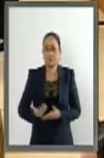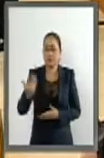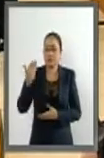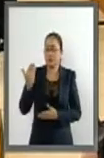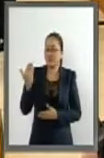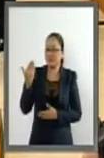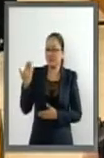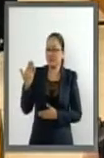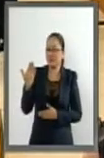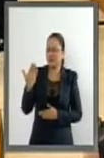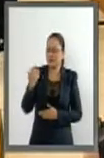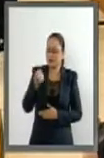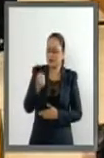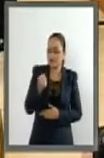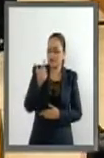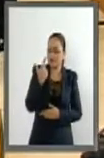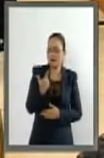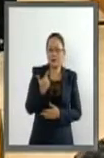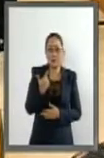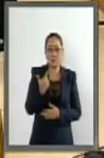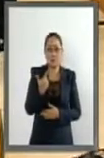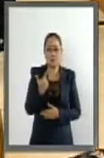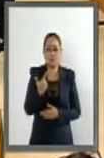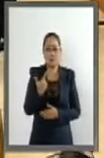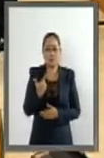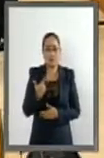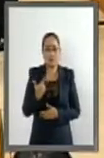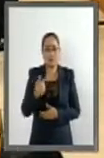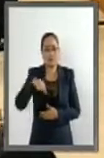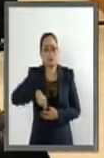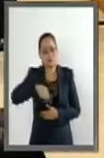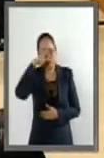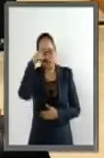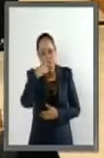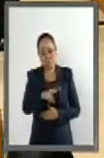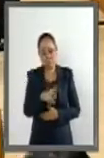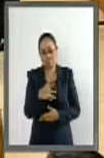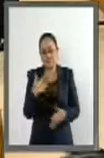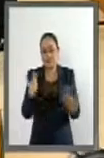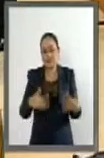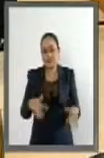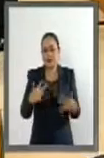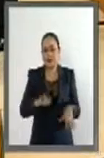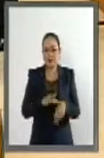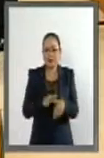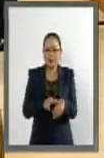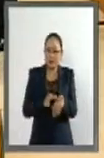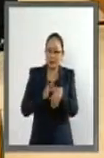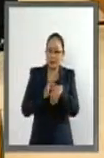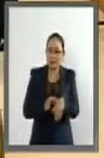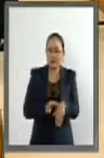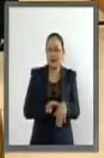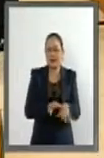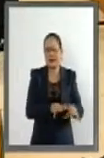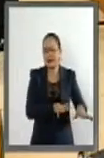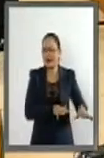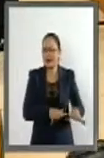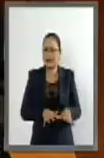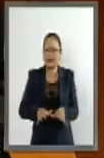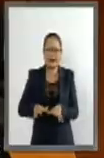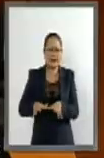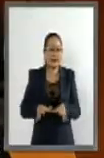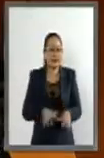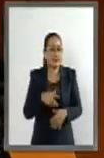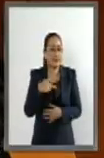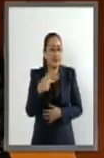7 de septiembre, México experimentó uno de los sismos de